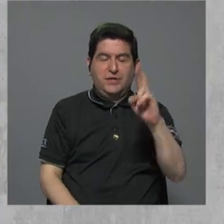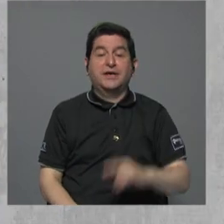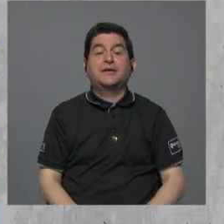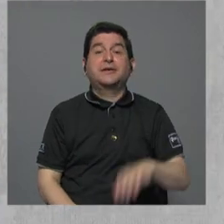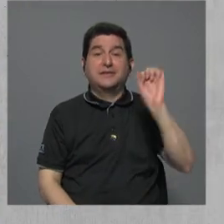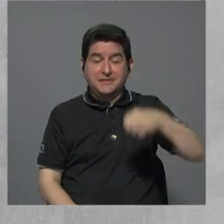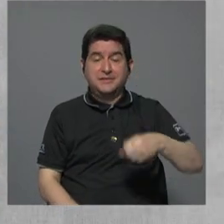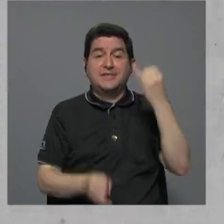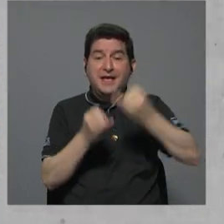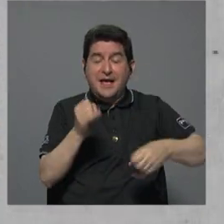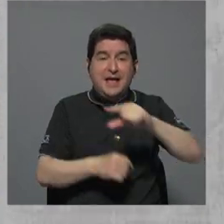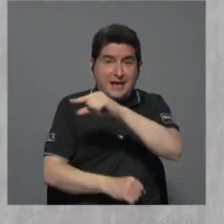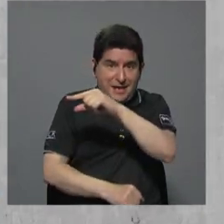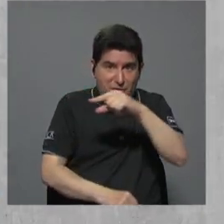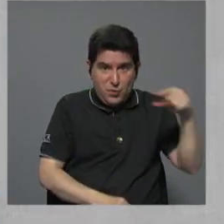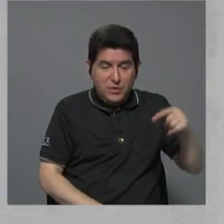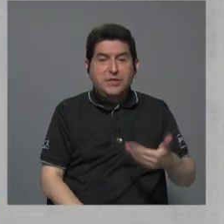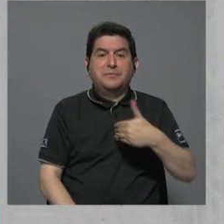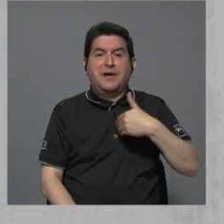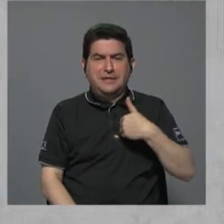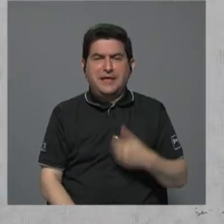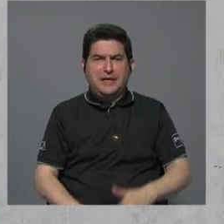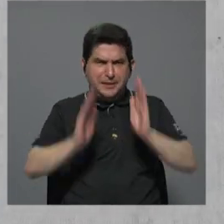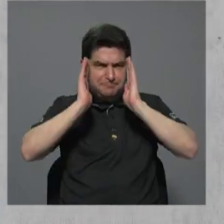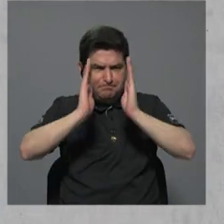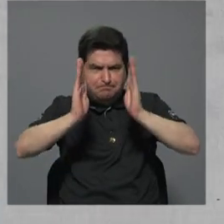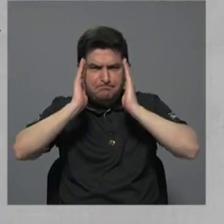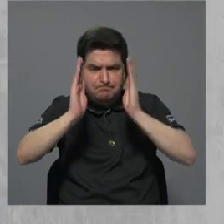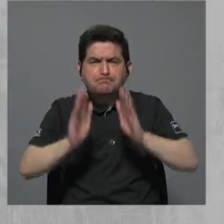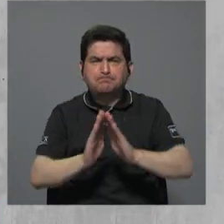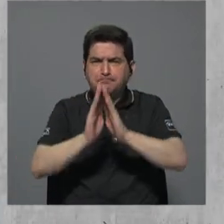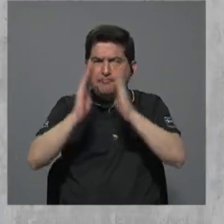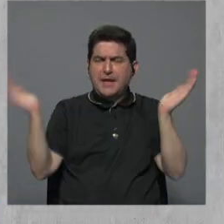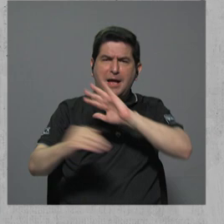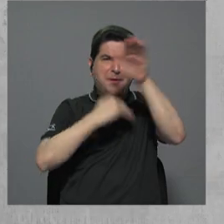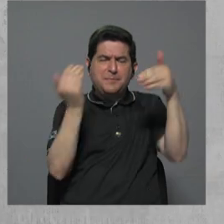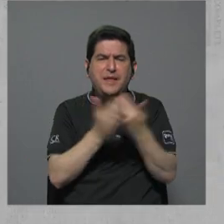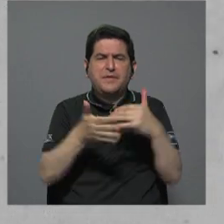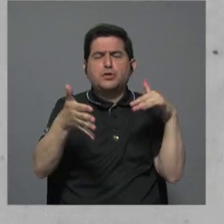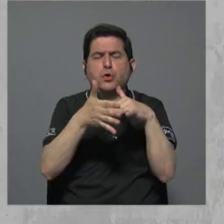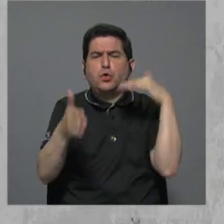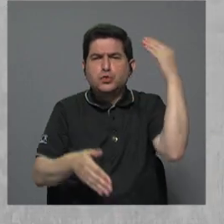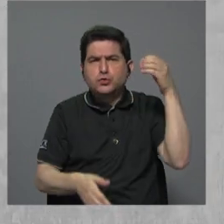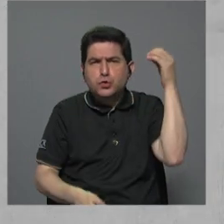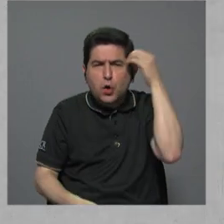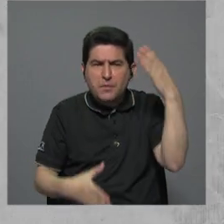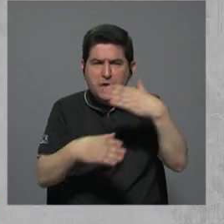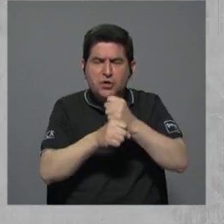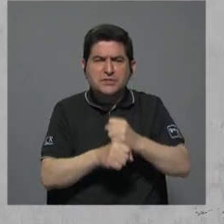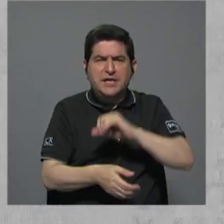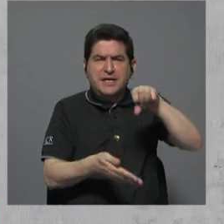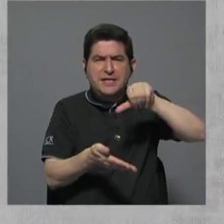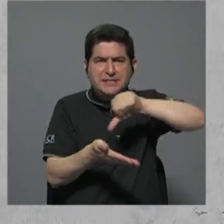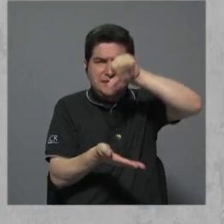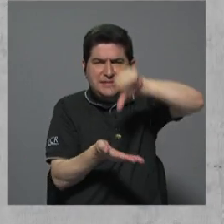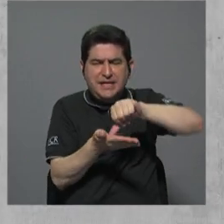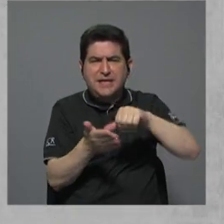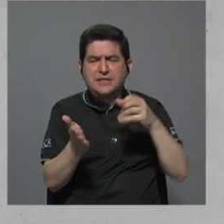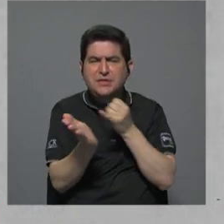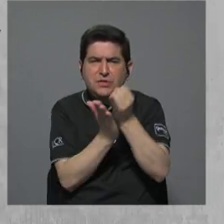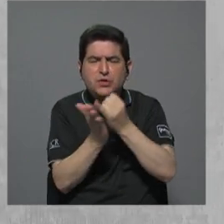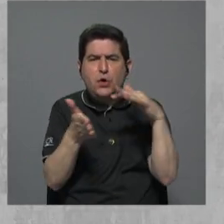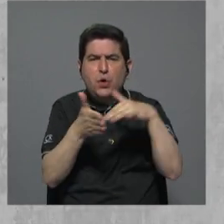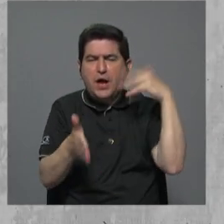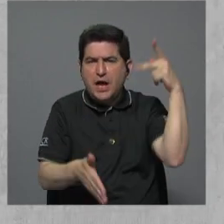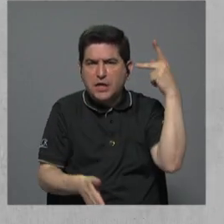durante estas últimas semanas, doña Laura, tenido una cobertura, pues, muy amplia a todos los estudios de opinión que se elaboran desde el Centro de Investigación y Estudios Políticos,